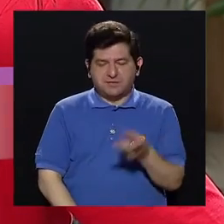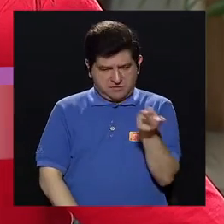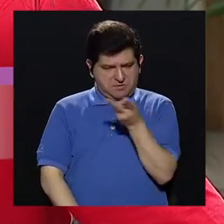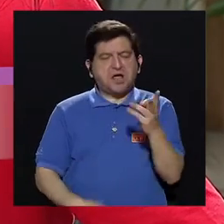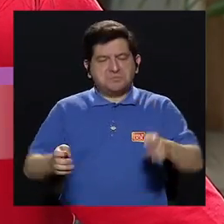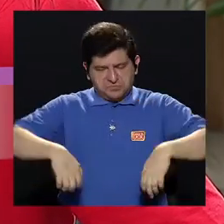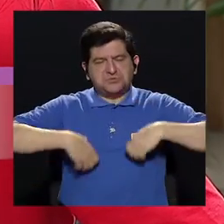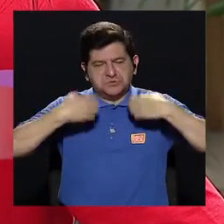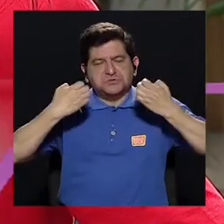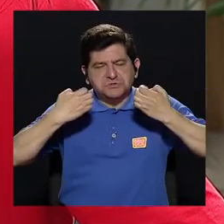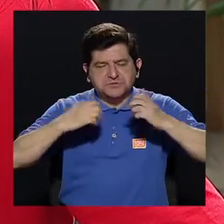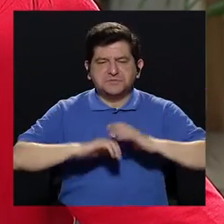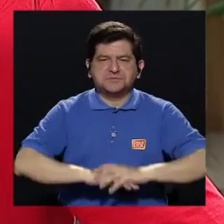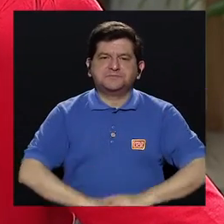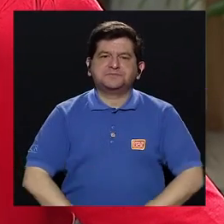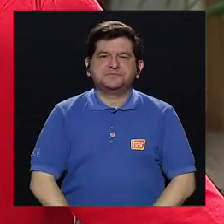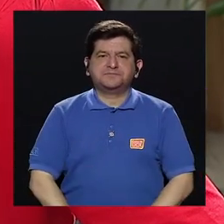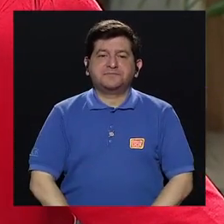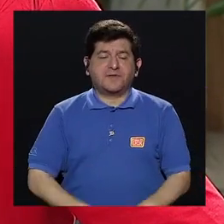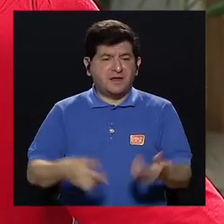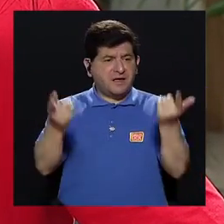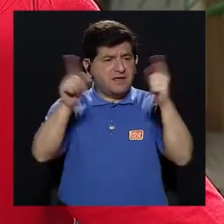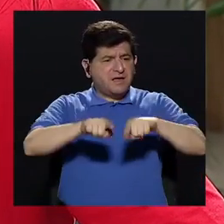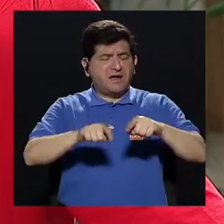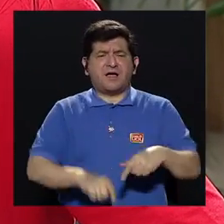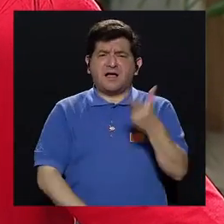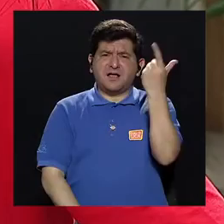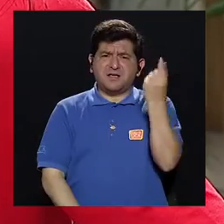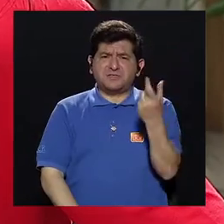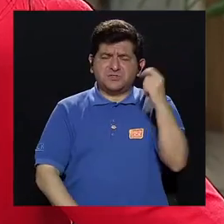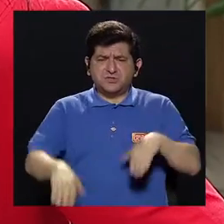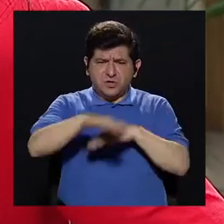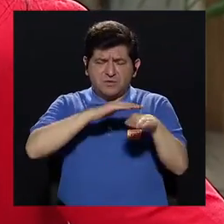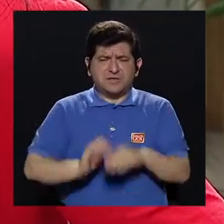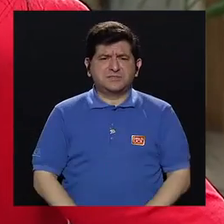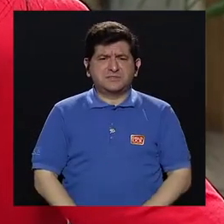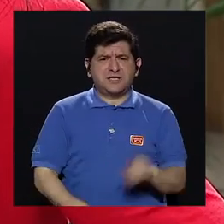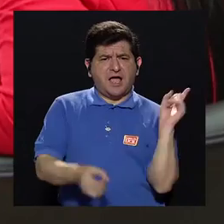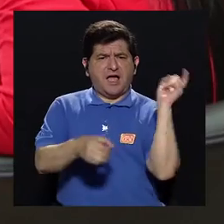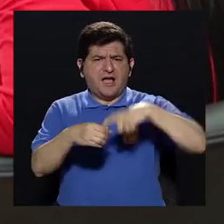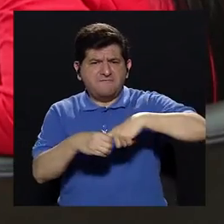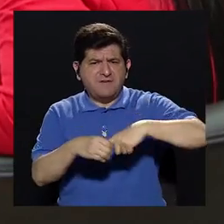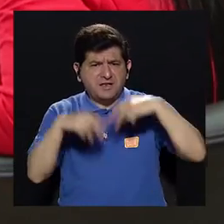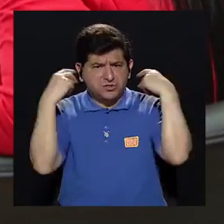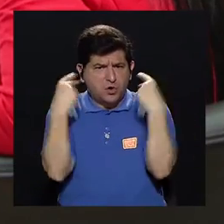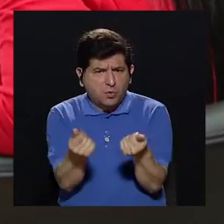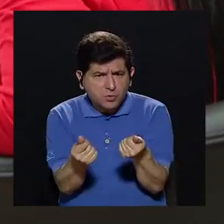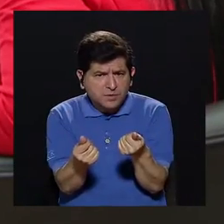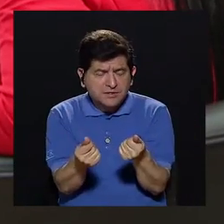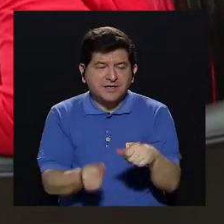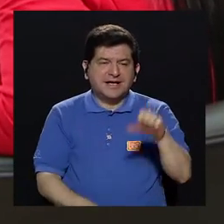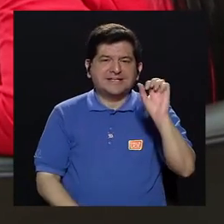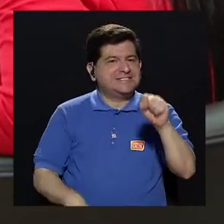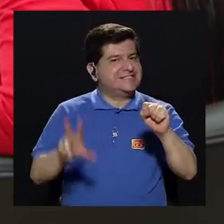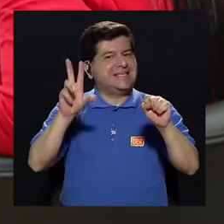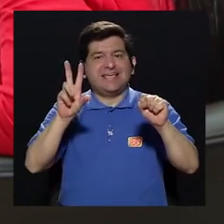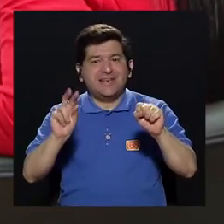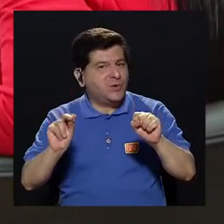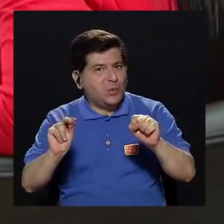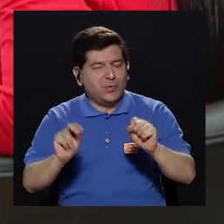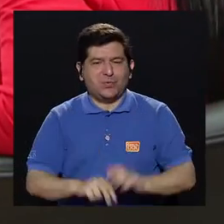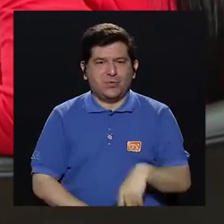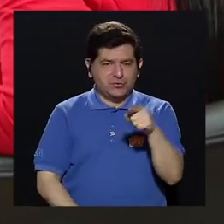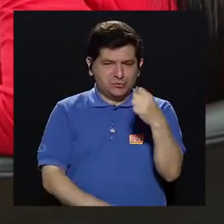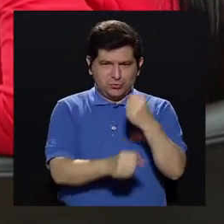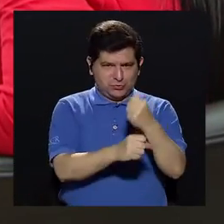entendemos que hay de las dos. Y en caso de la pensión básica, ¿la afiliación es automática? Sí y no. Si